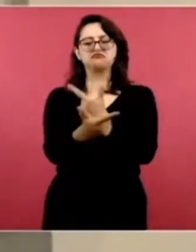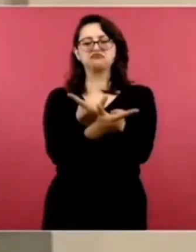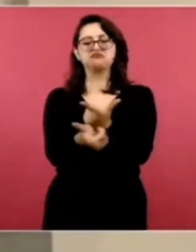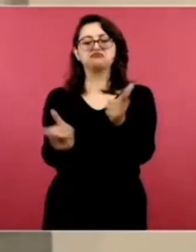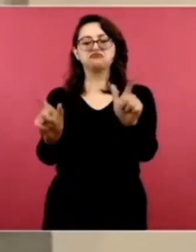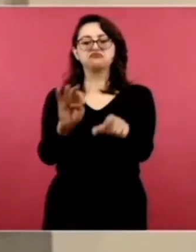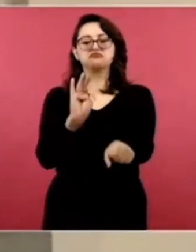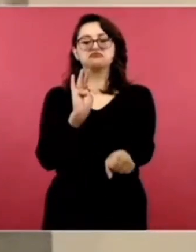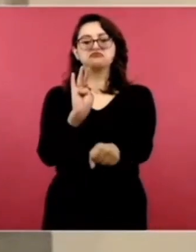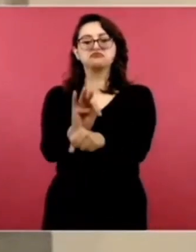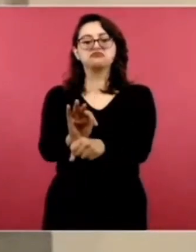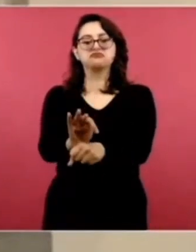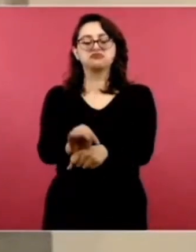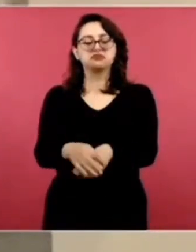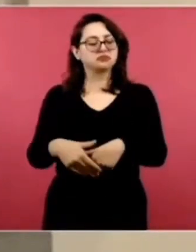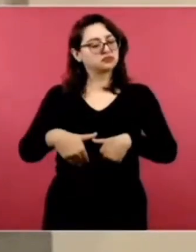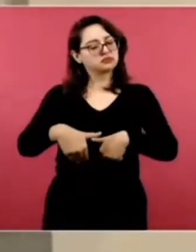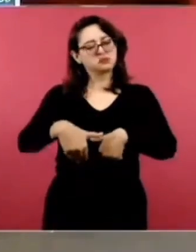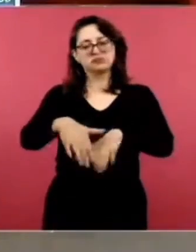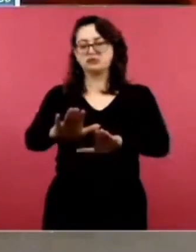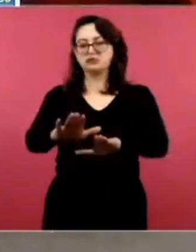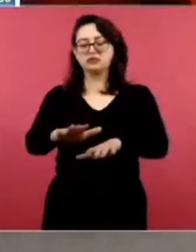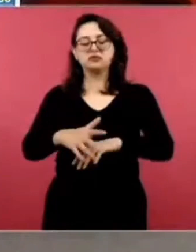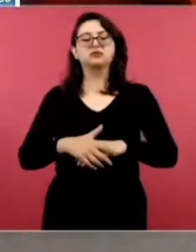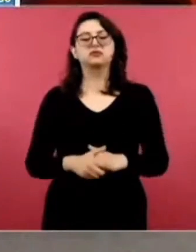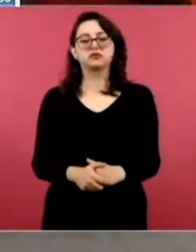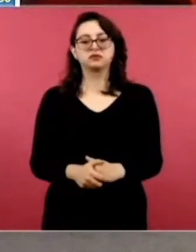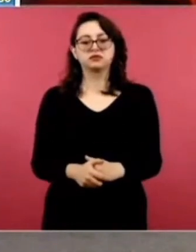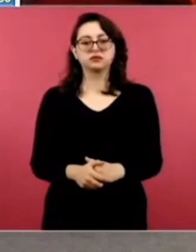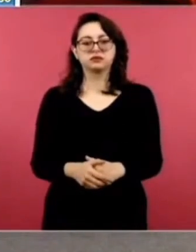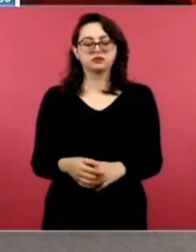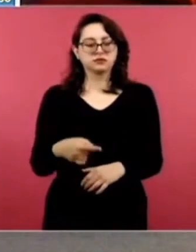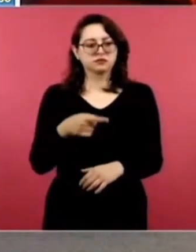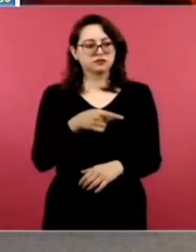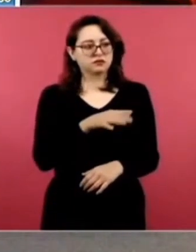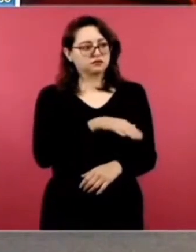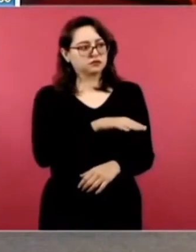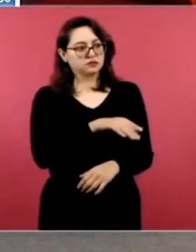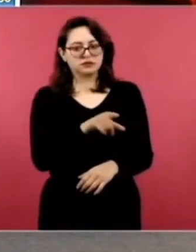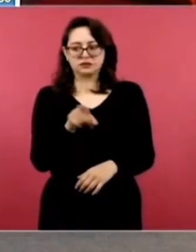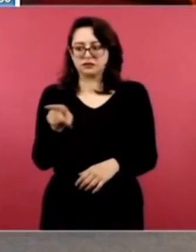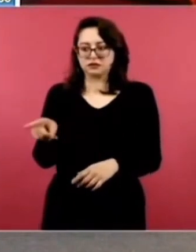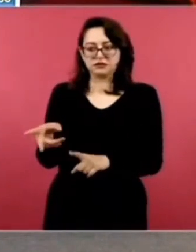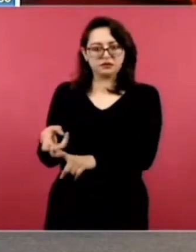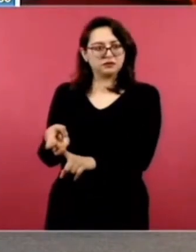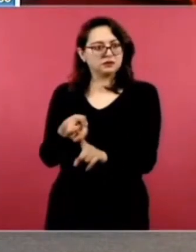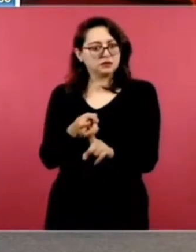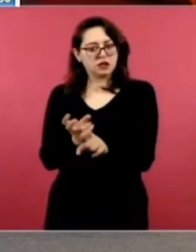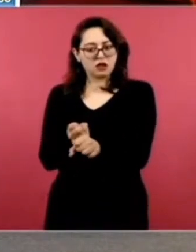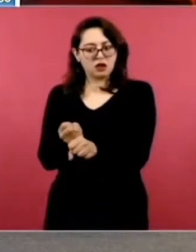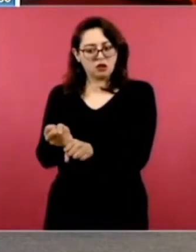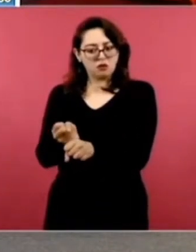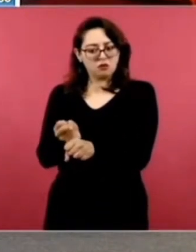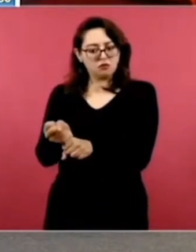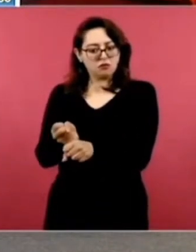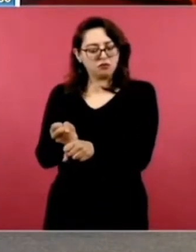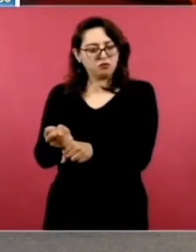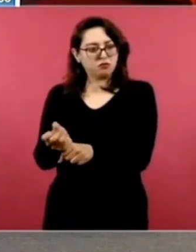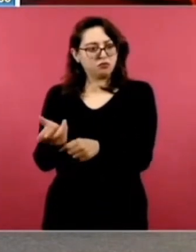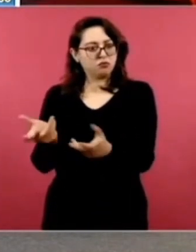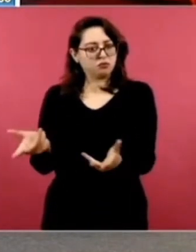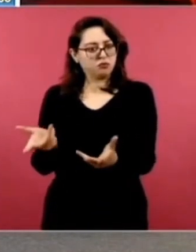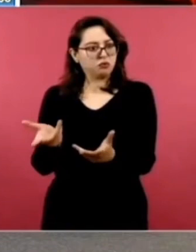Sicilia. El juez ordenó su inmediata libertad respecto del delito de privación ilegal de la libertad en su